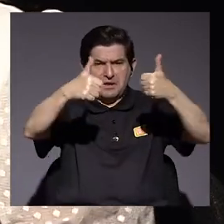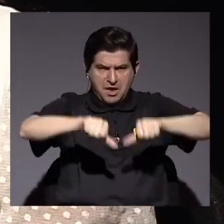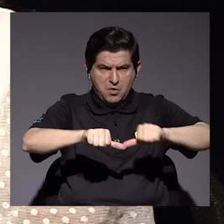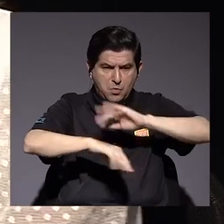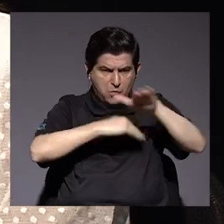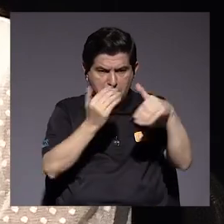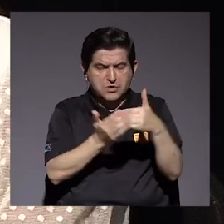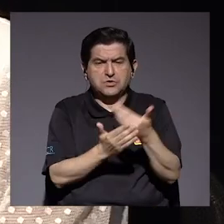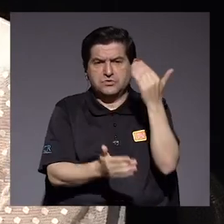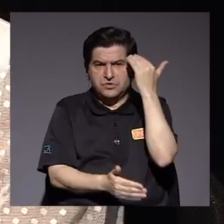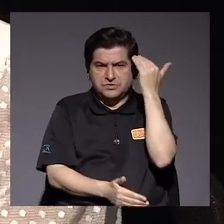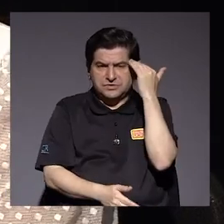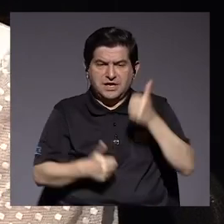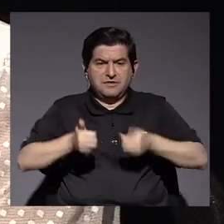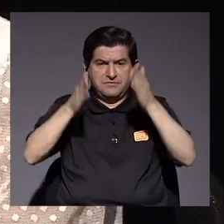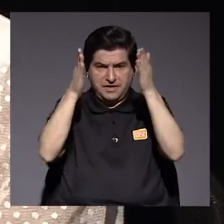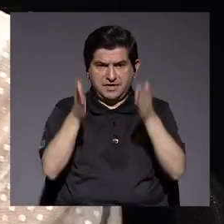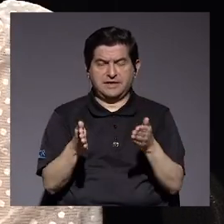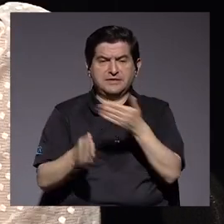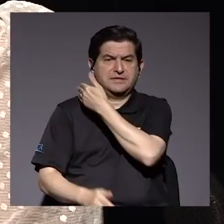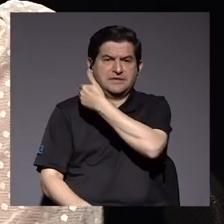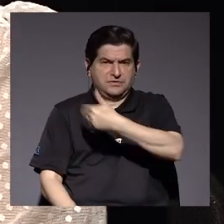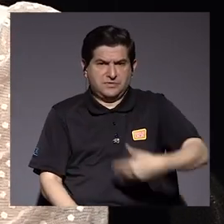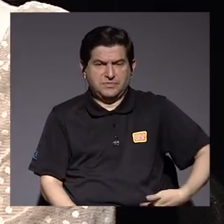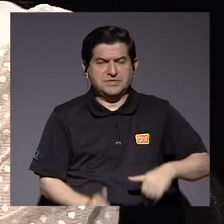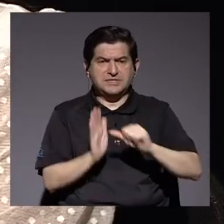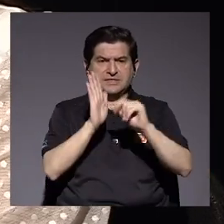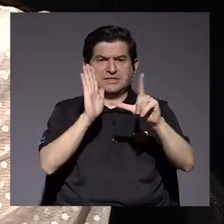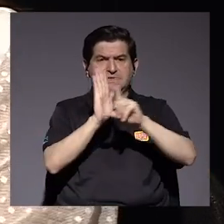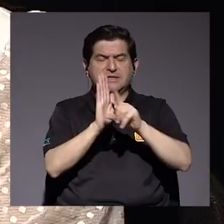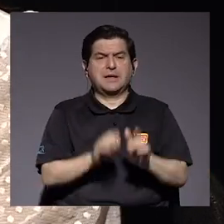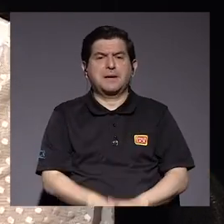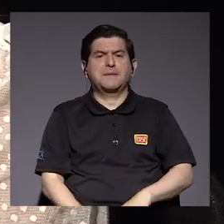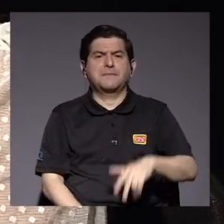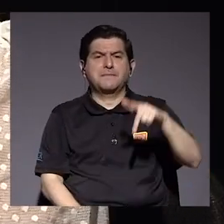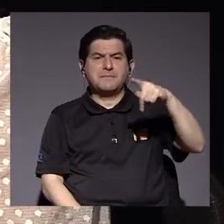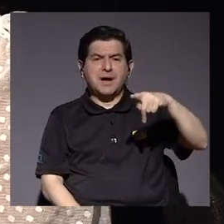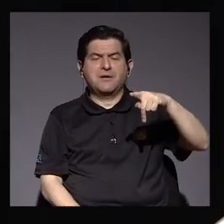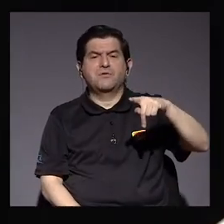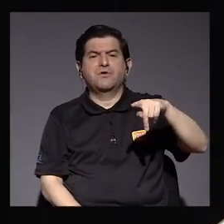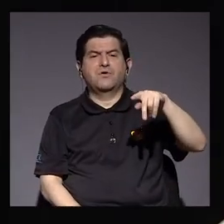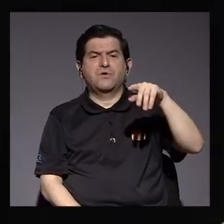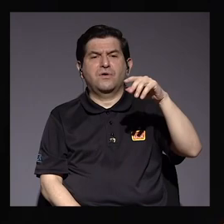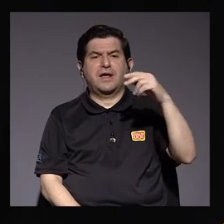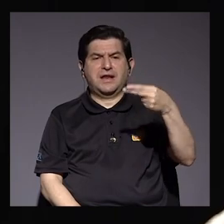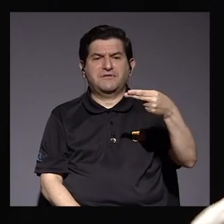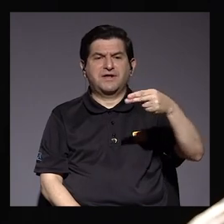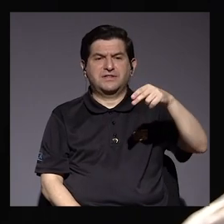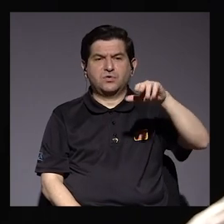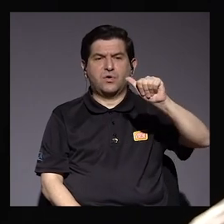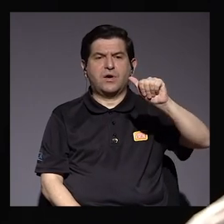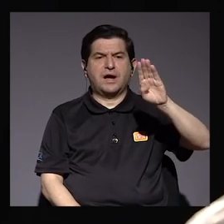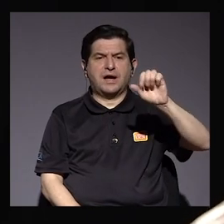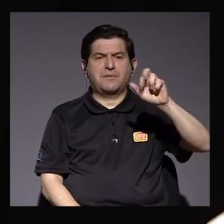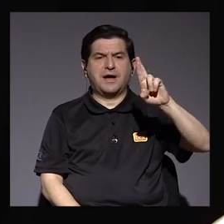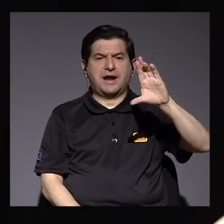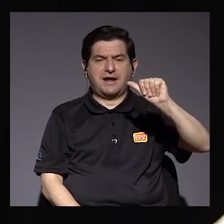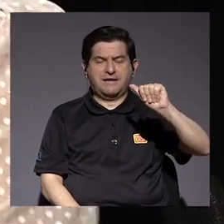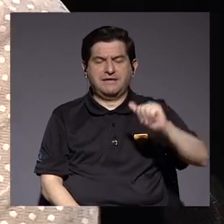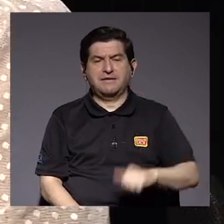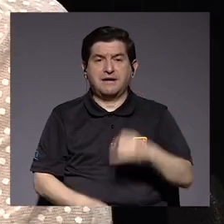donde todos sabíamos que nuestro candidato a la presidencia de la Asamblea Legislativa era Pablo Oriberto Abarca. Última hora,